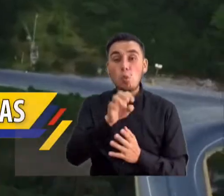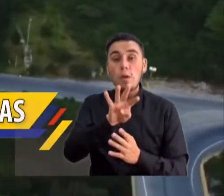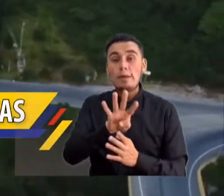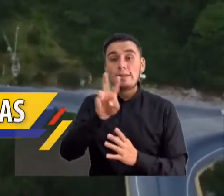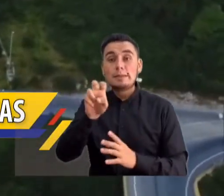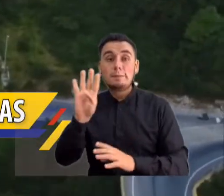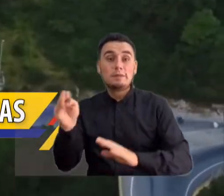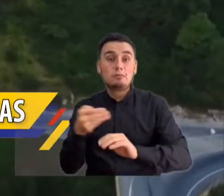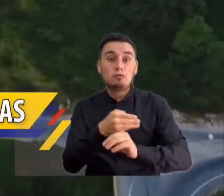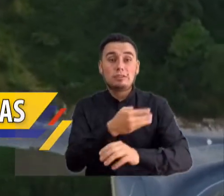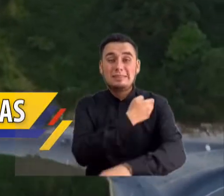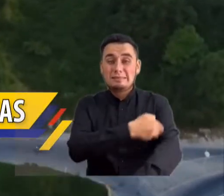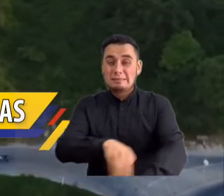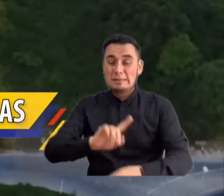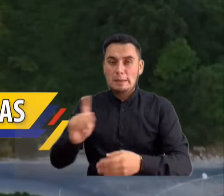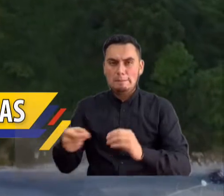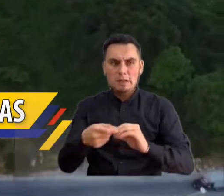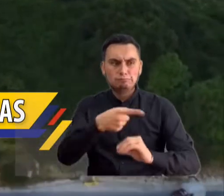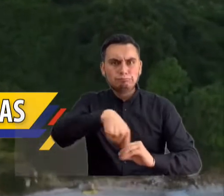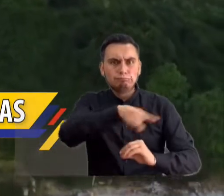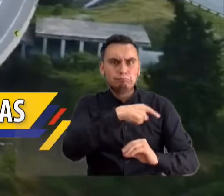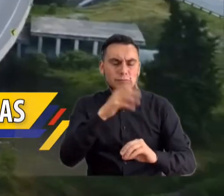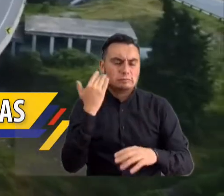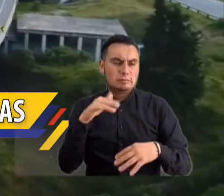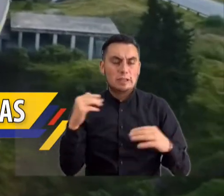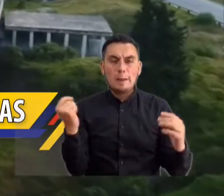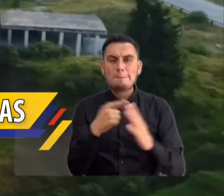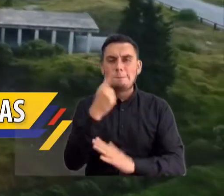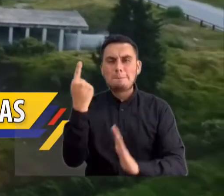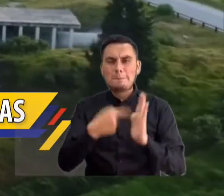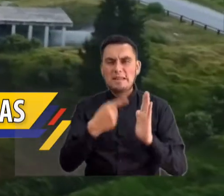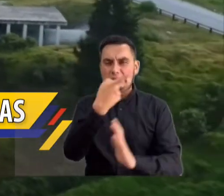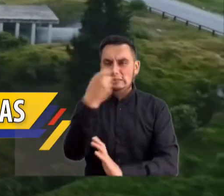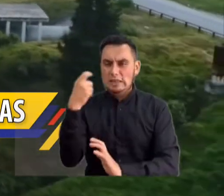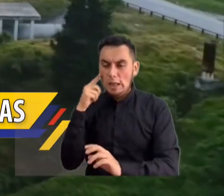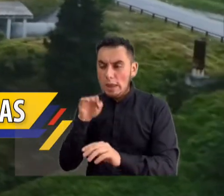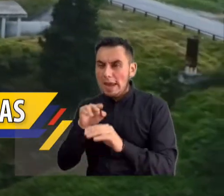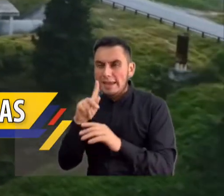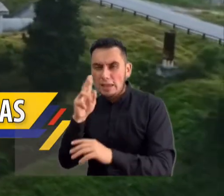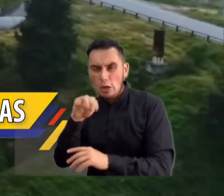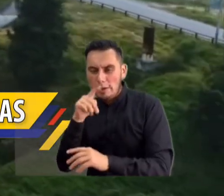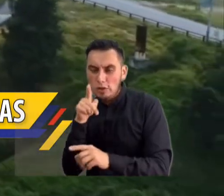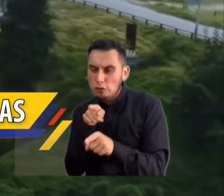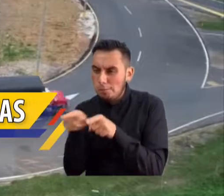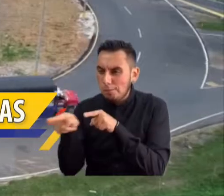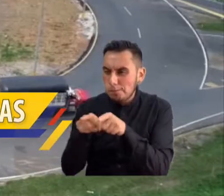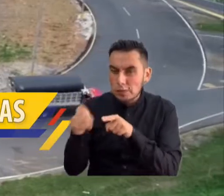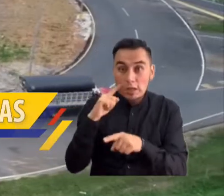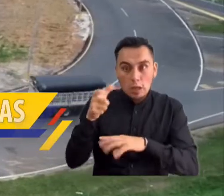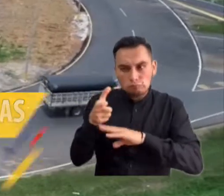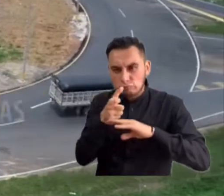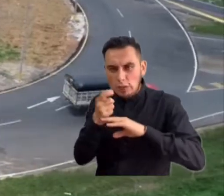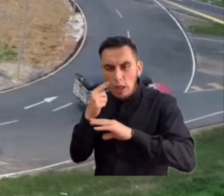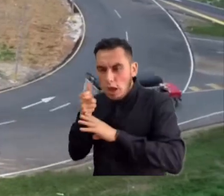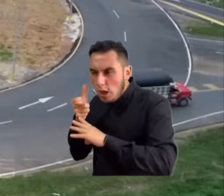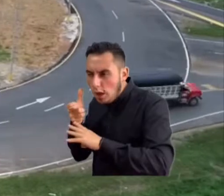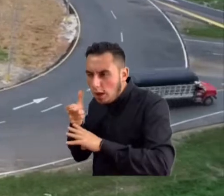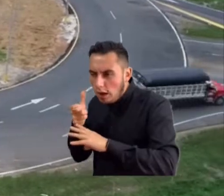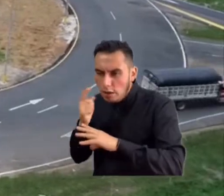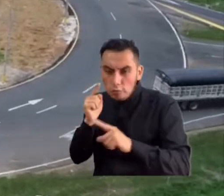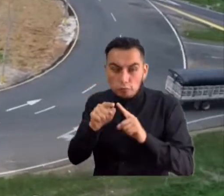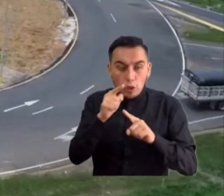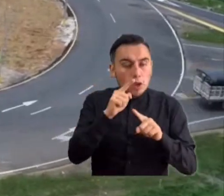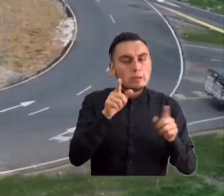47 billones de pesos, es sobre más de 1.100 kilómetros. Obras y carreteras que están bajo la lupa de la Contraloría General